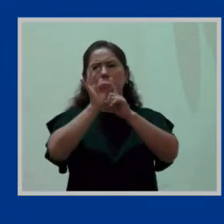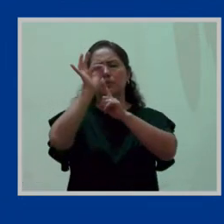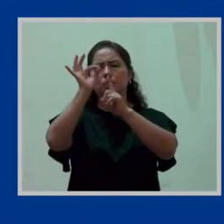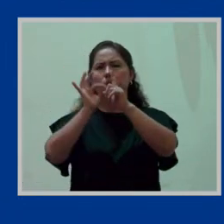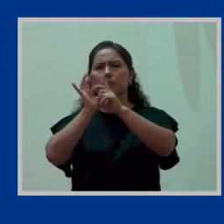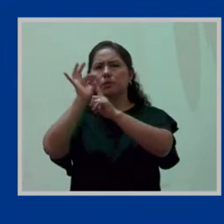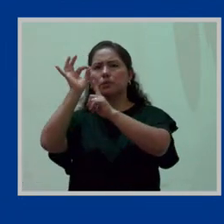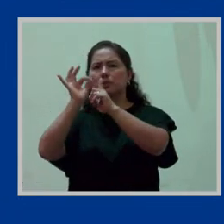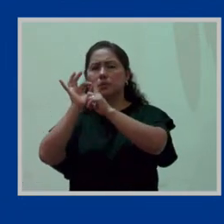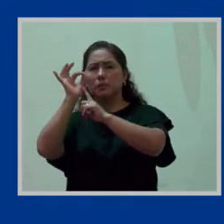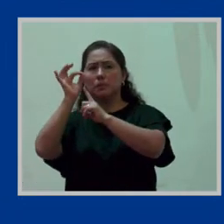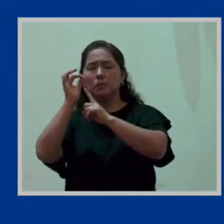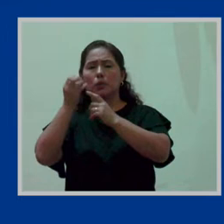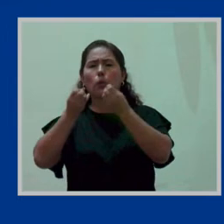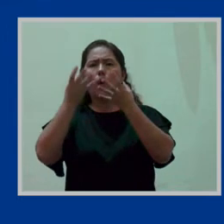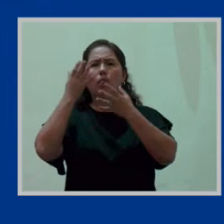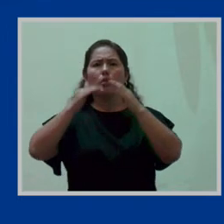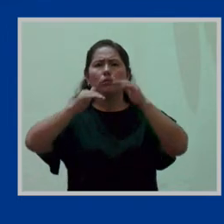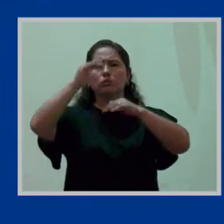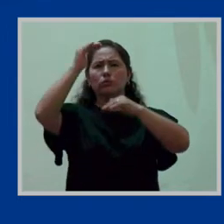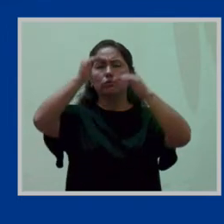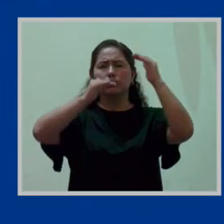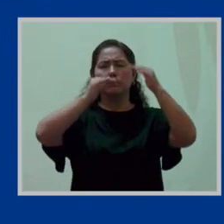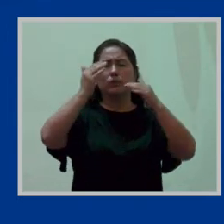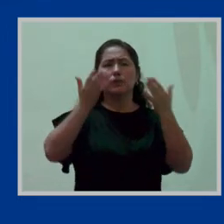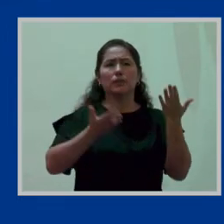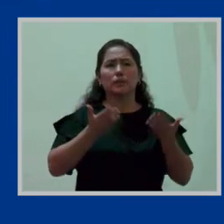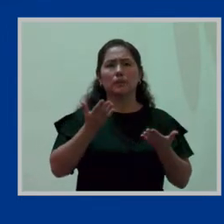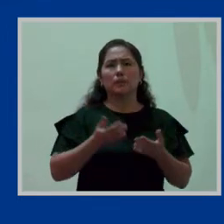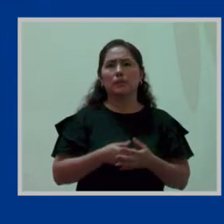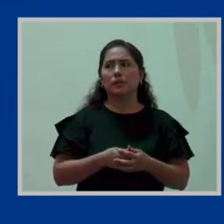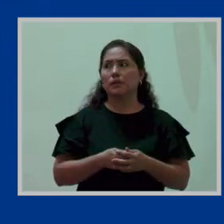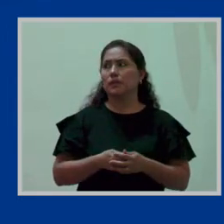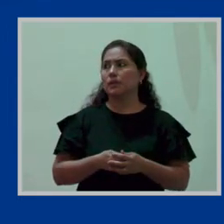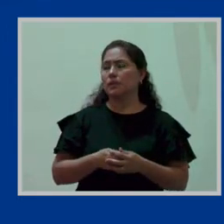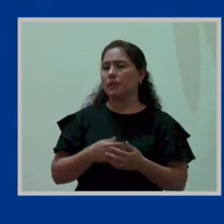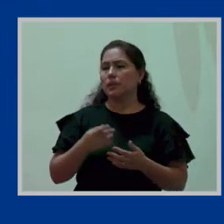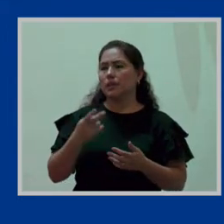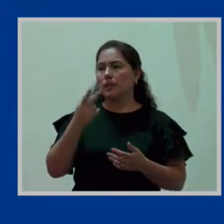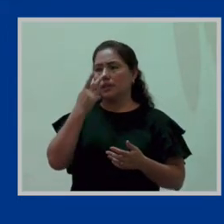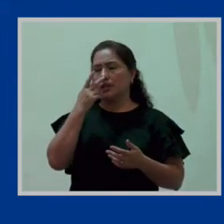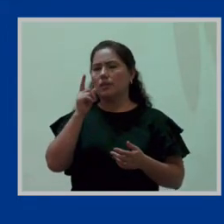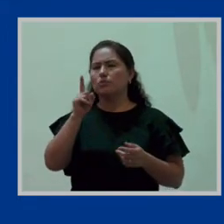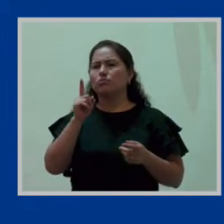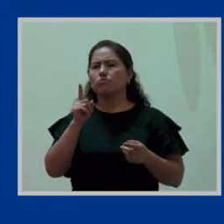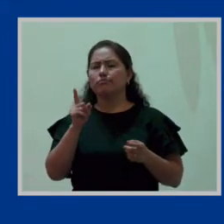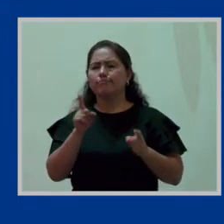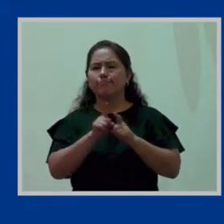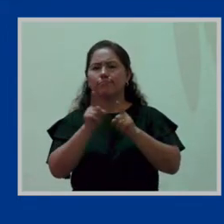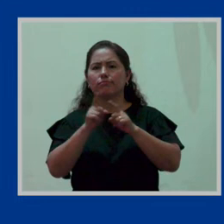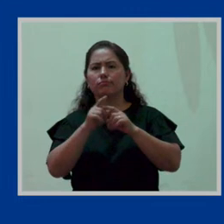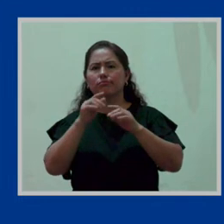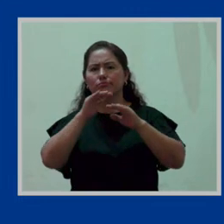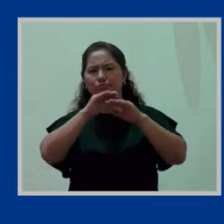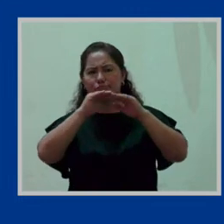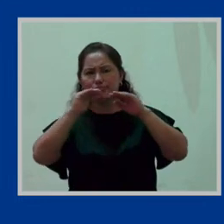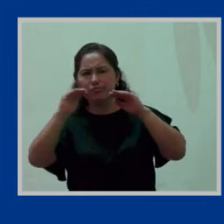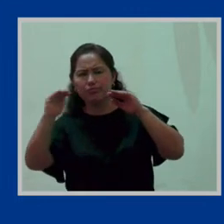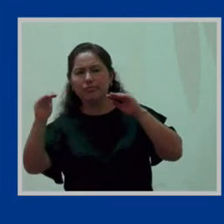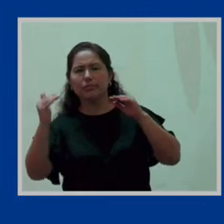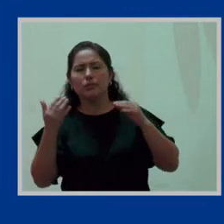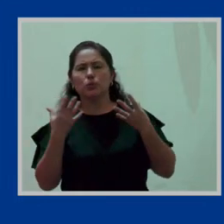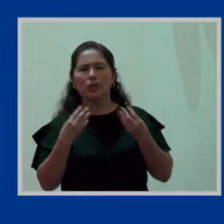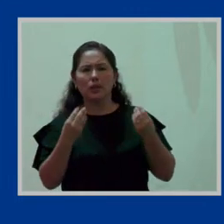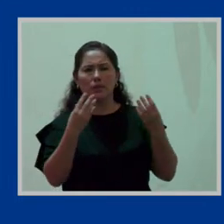mayor, sino más bien es un ritmo que más bien es pausado, ¿no?